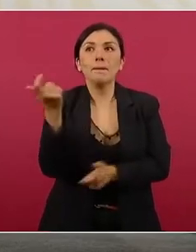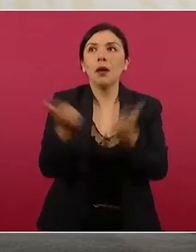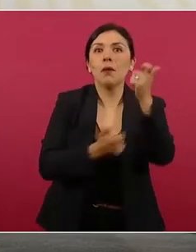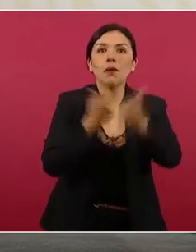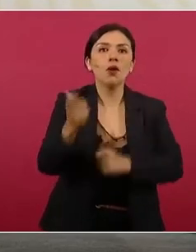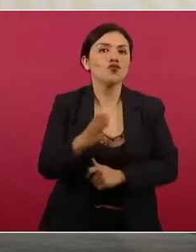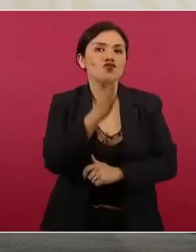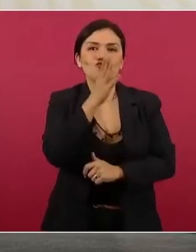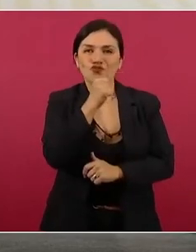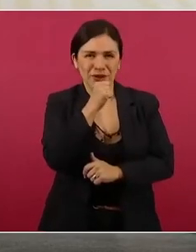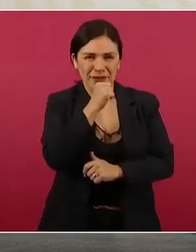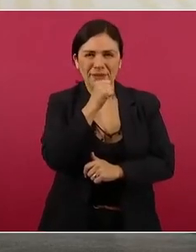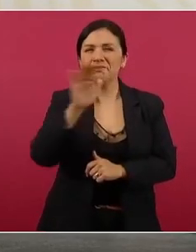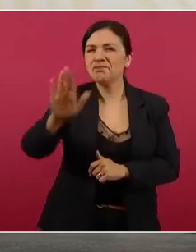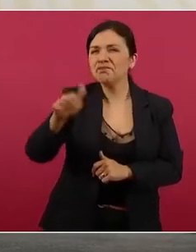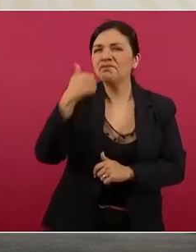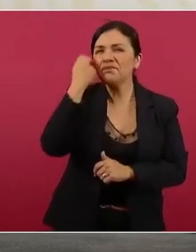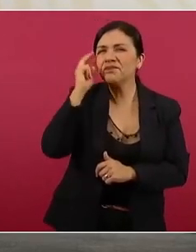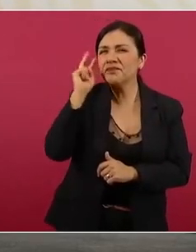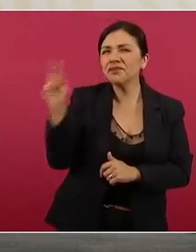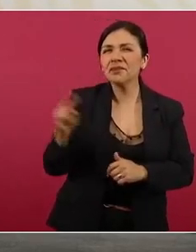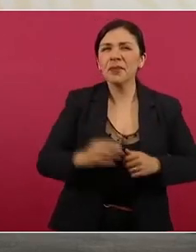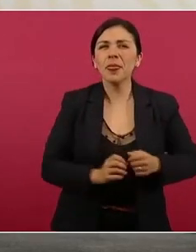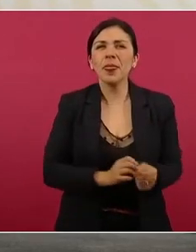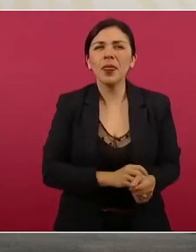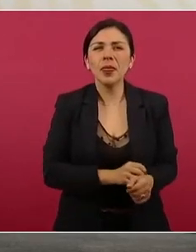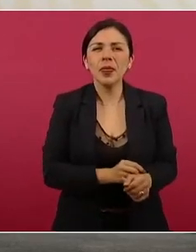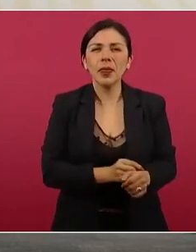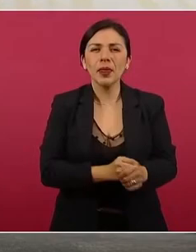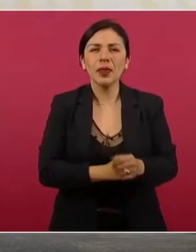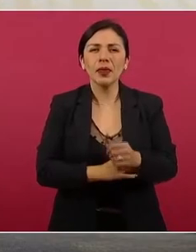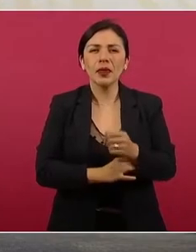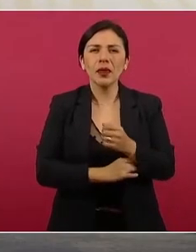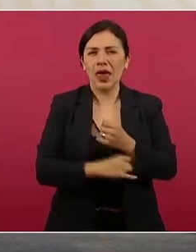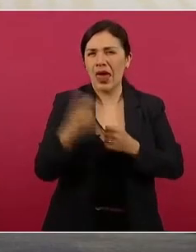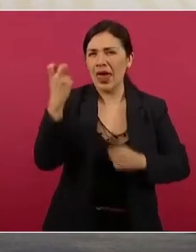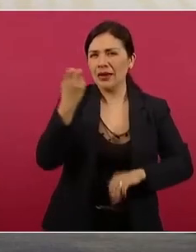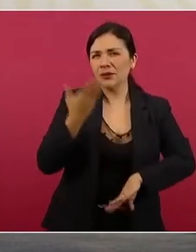A ver, esto es interesante.